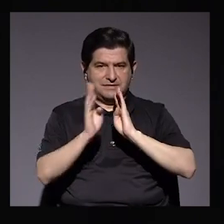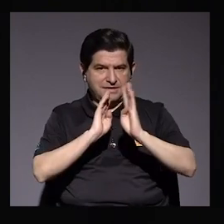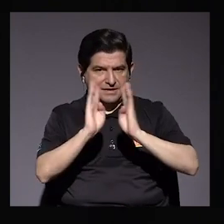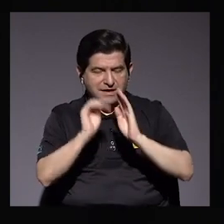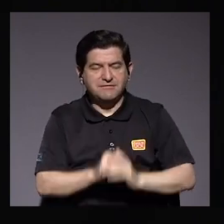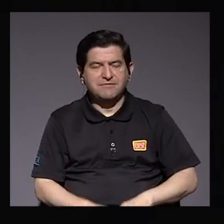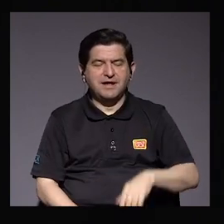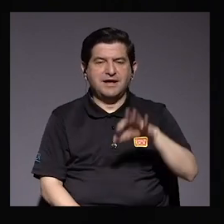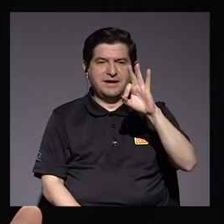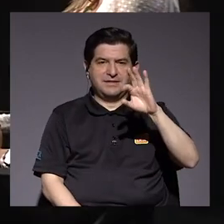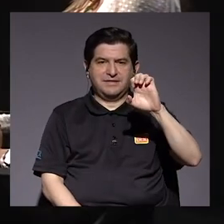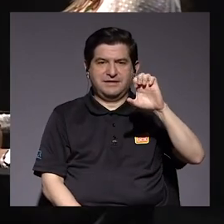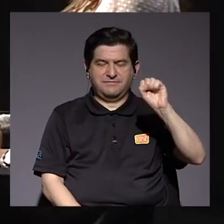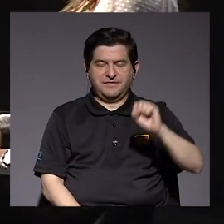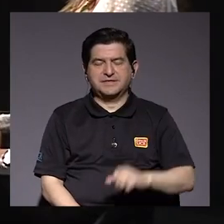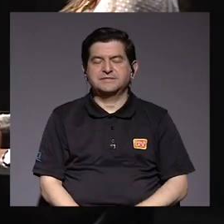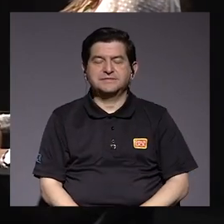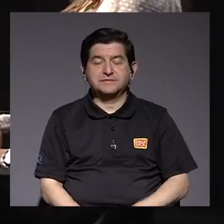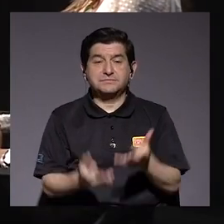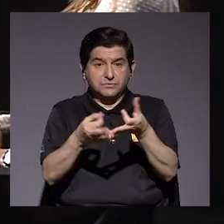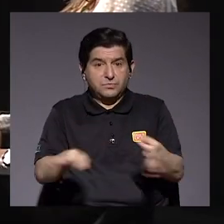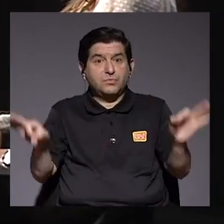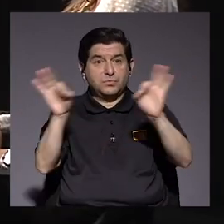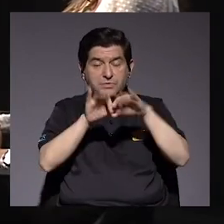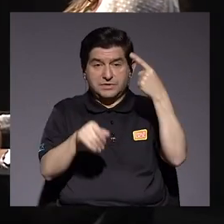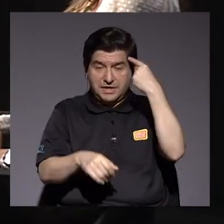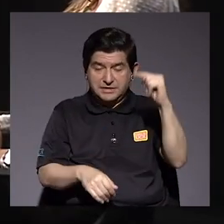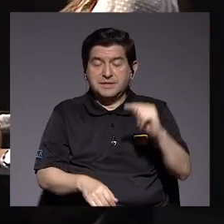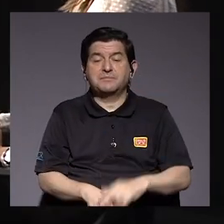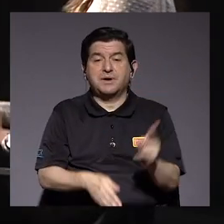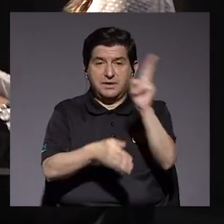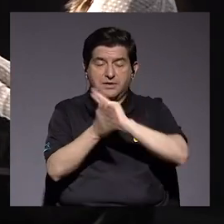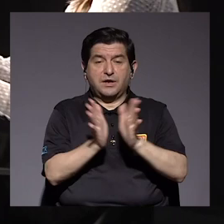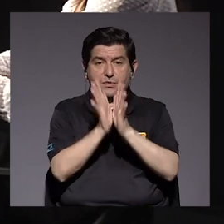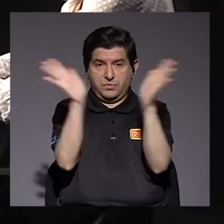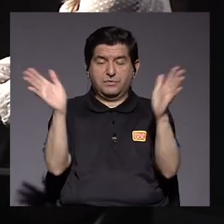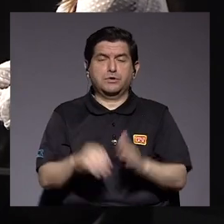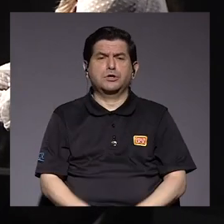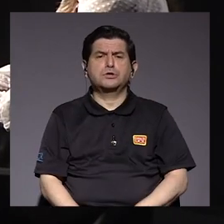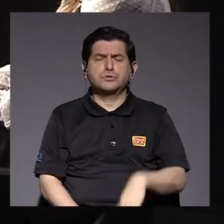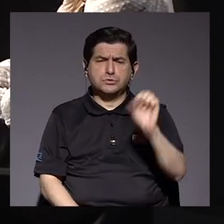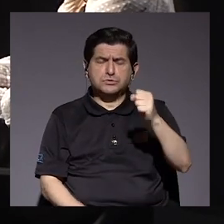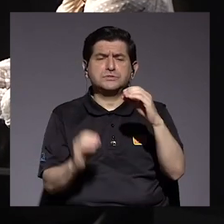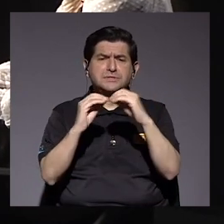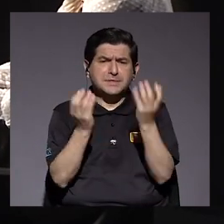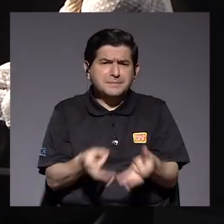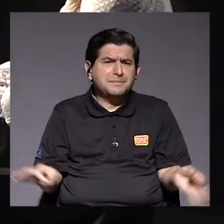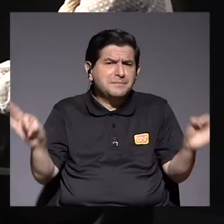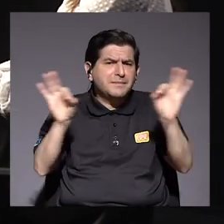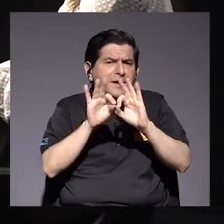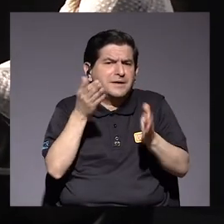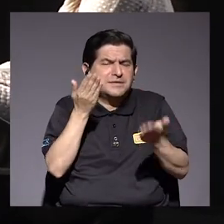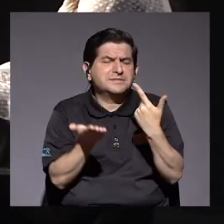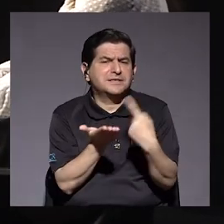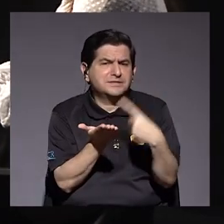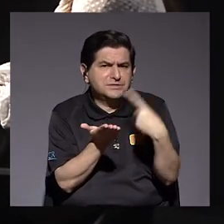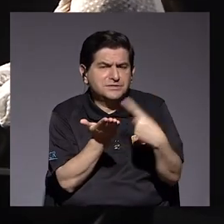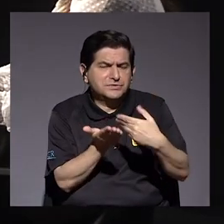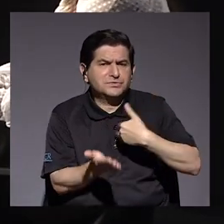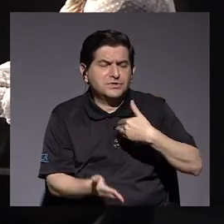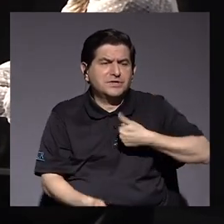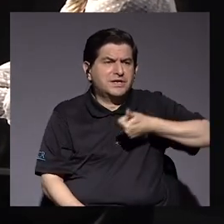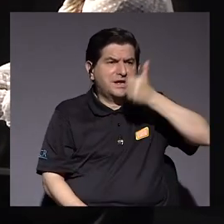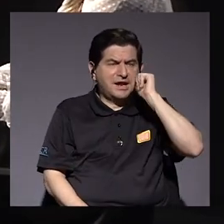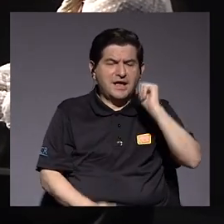torno al FES, un fondo muy importante para las universidades públicas. Claro, yo creo que lo más importante de aquí, el debate que